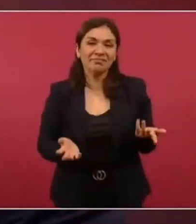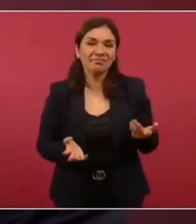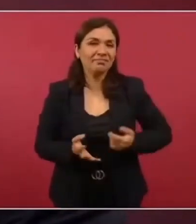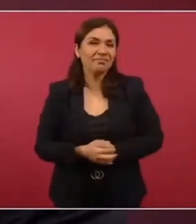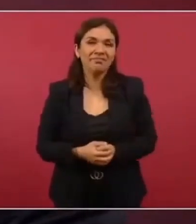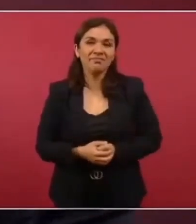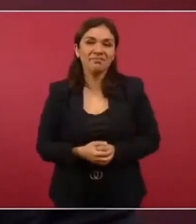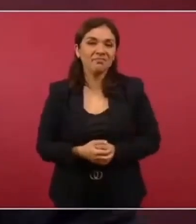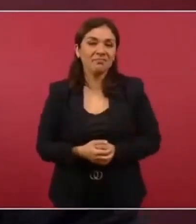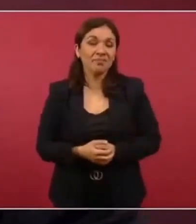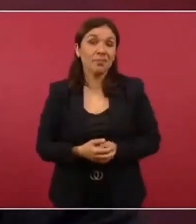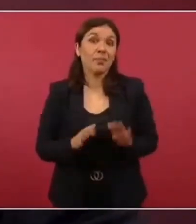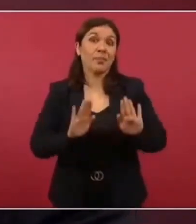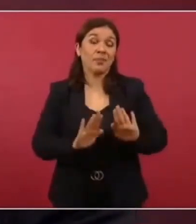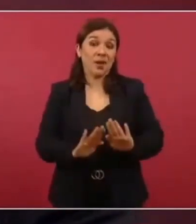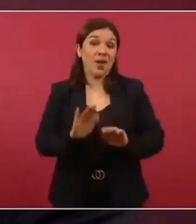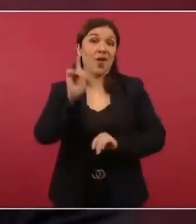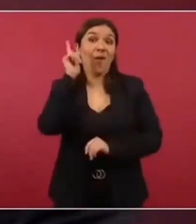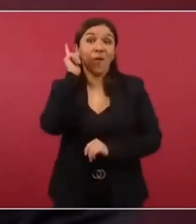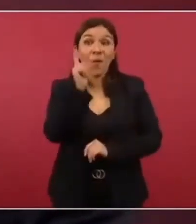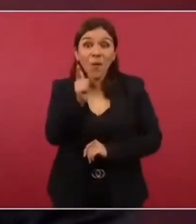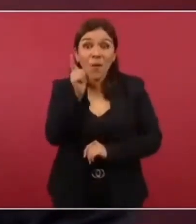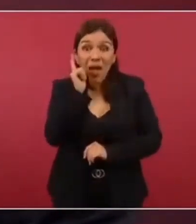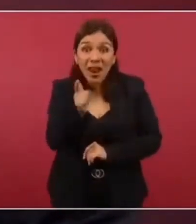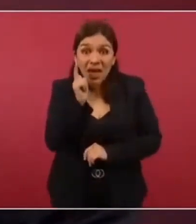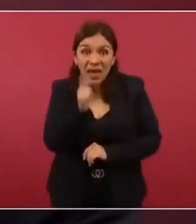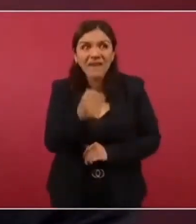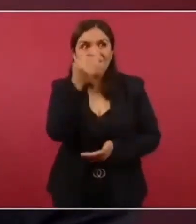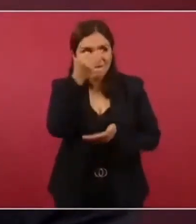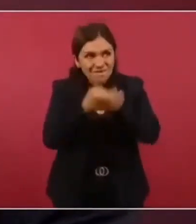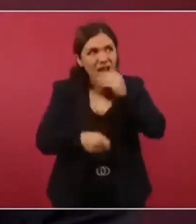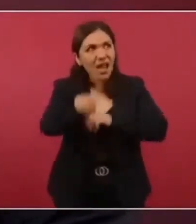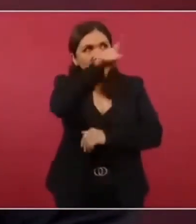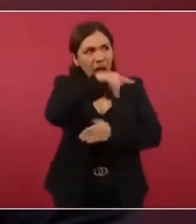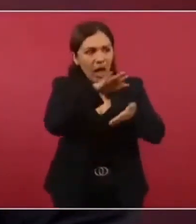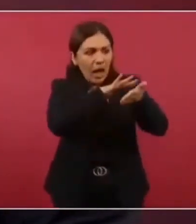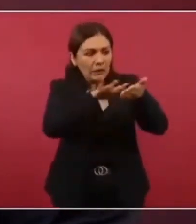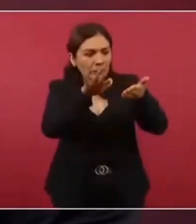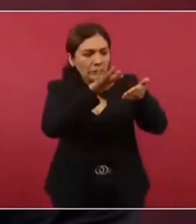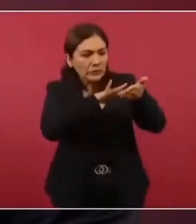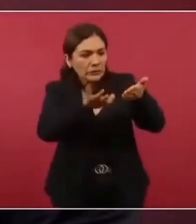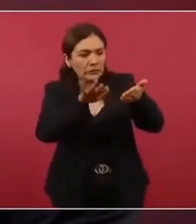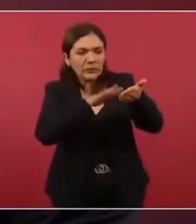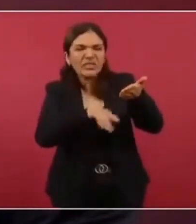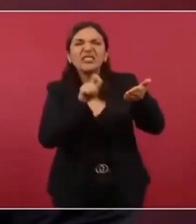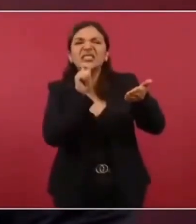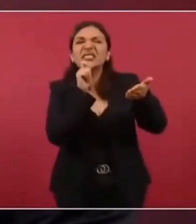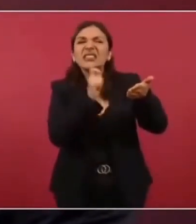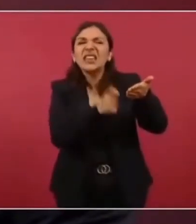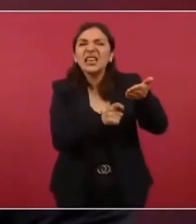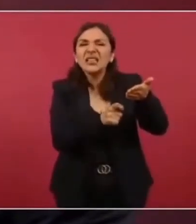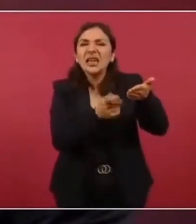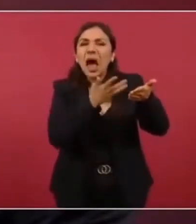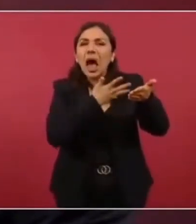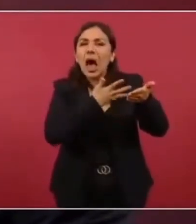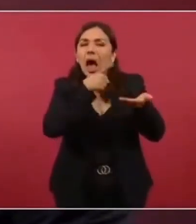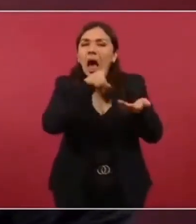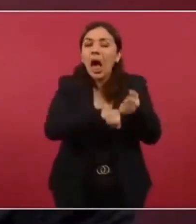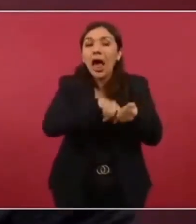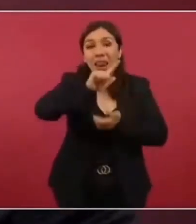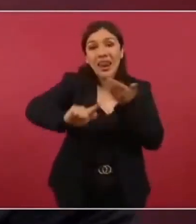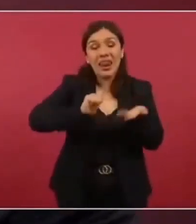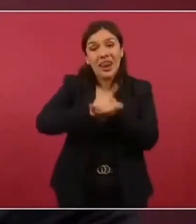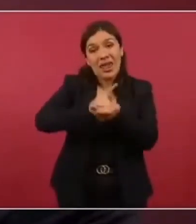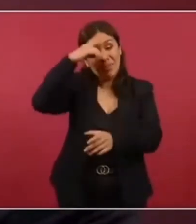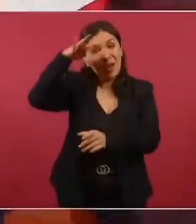Ojalá y leyeran lo que contiene la ley electoral.